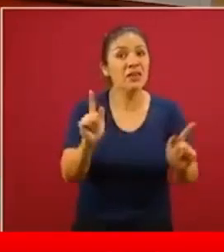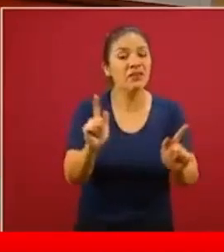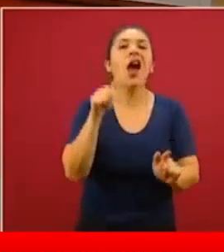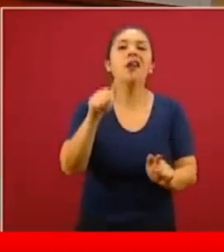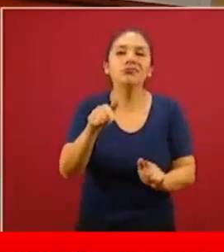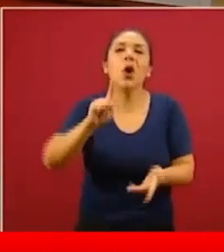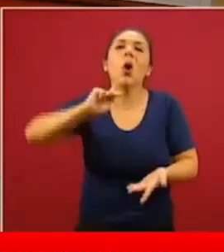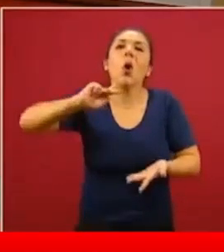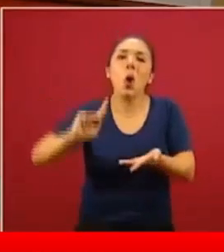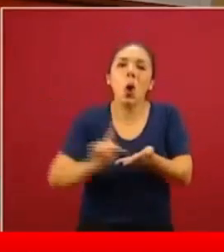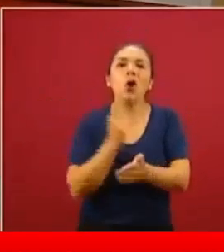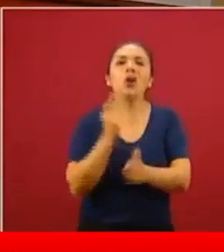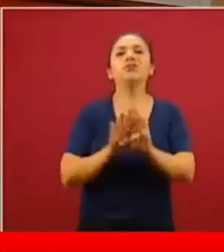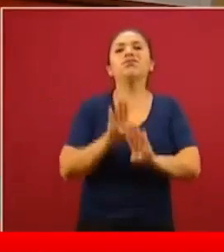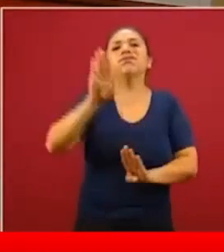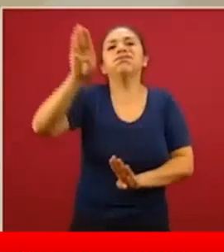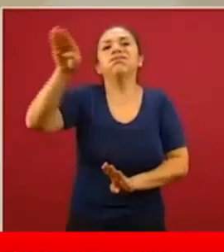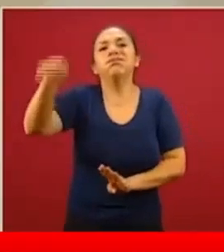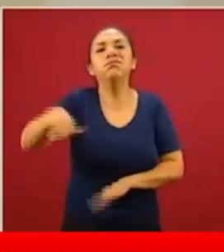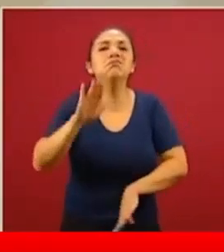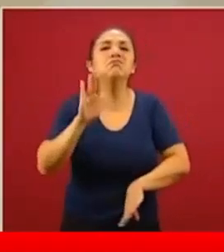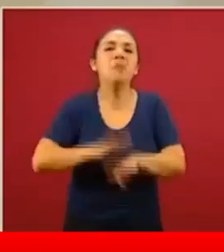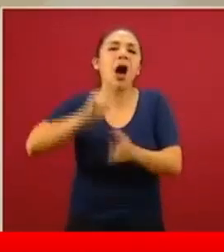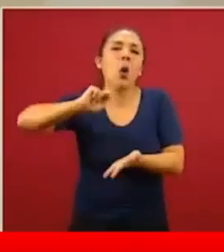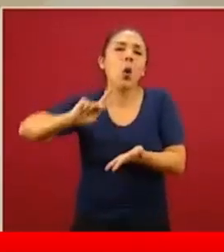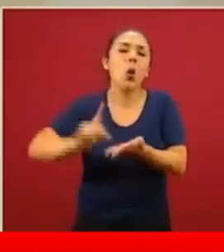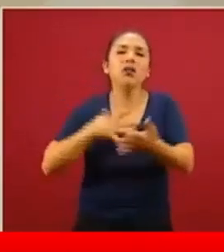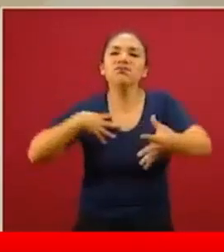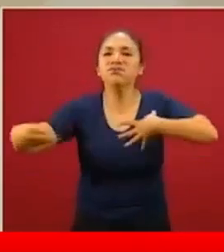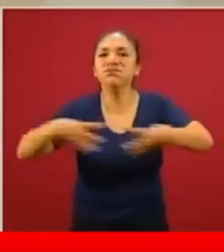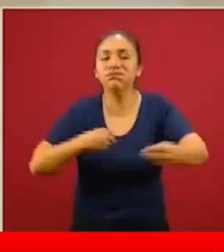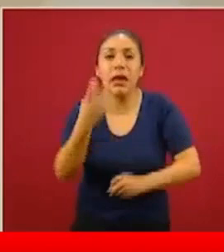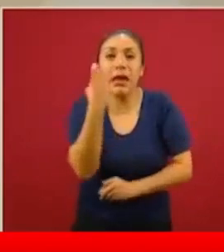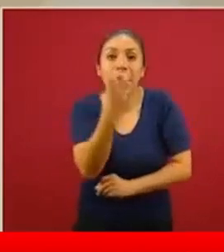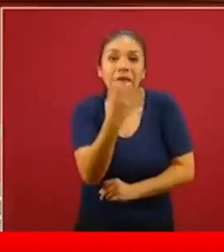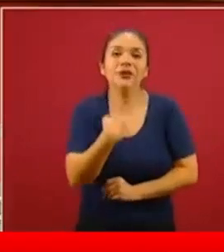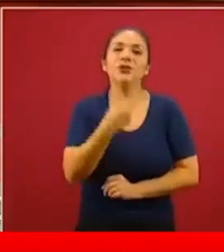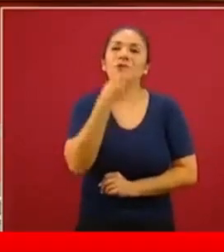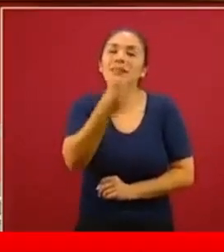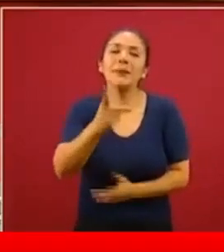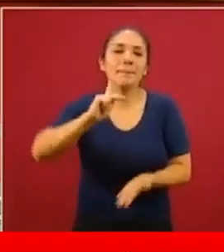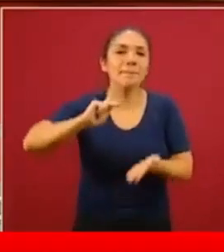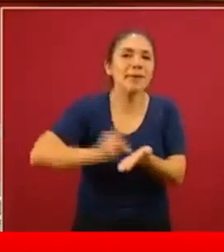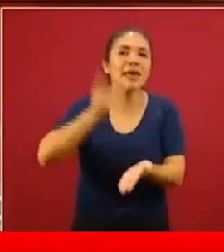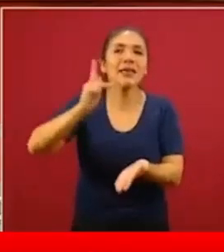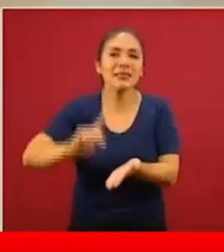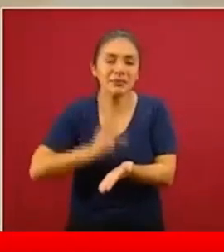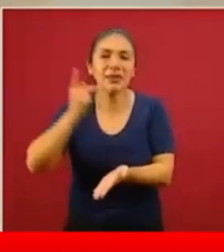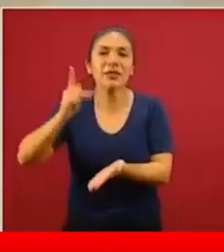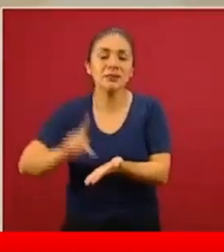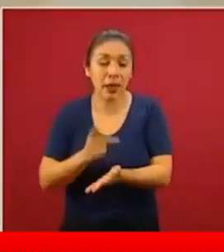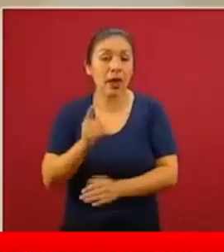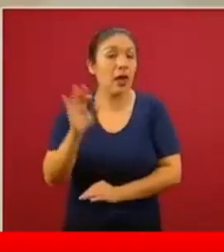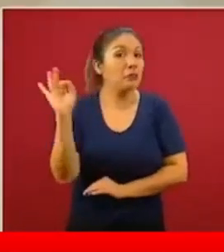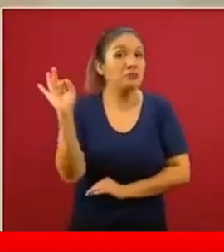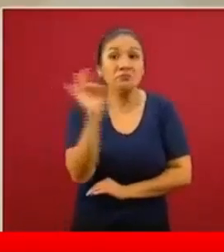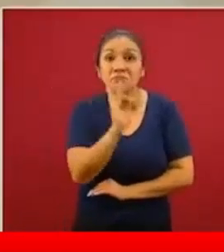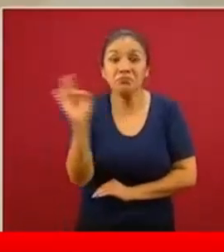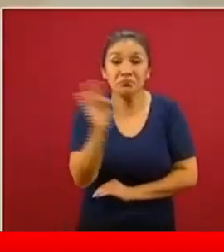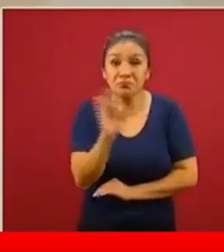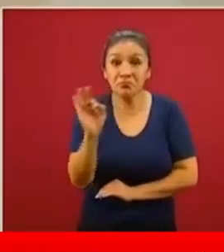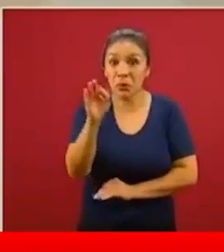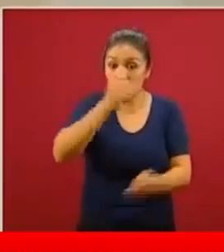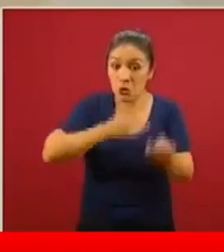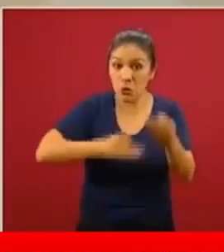tener es un rebrote, vamos a tener un repunte nuevo de la epidemia. Por eso he dicho una y otra vez, sí y sólo sí, nos